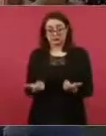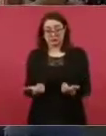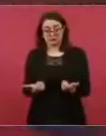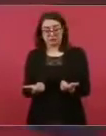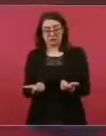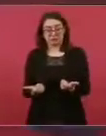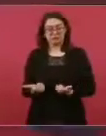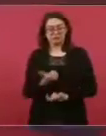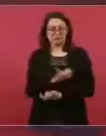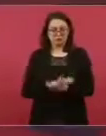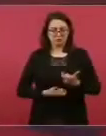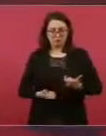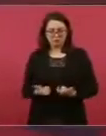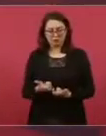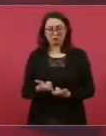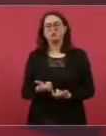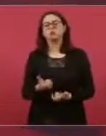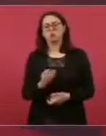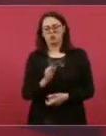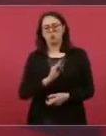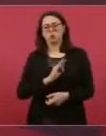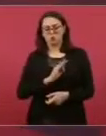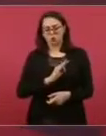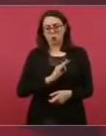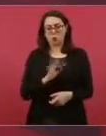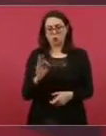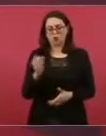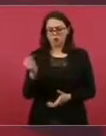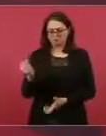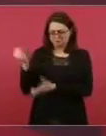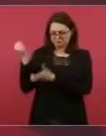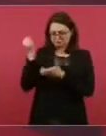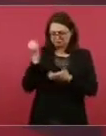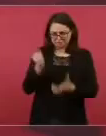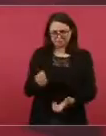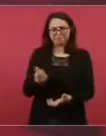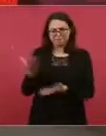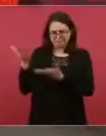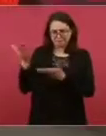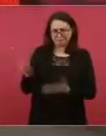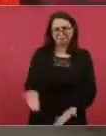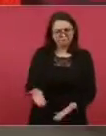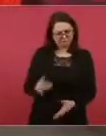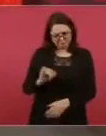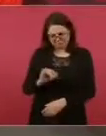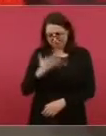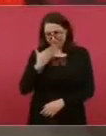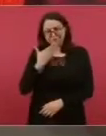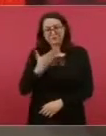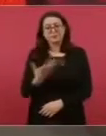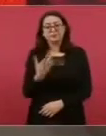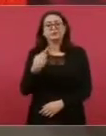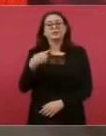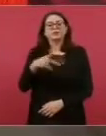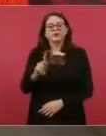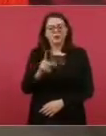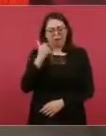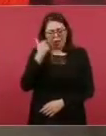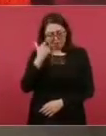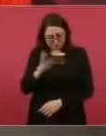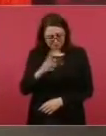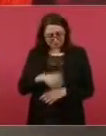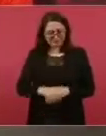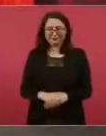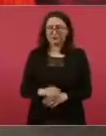pedirle a las empresas que actúen exactamente igual como actúan en sus países